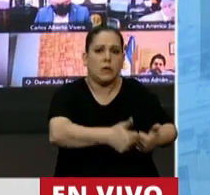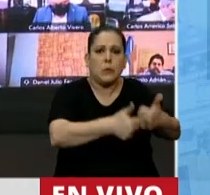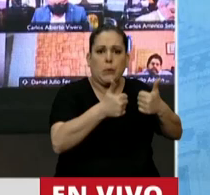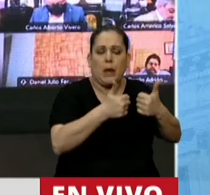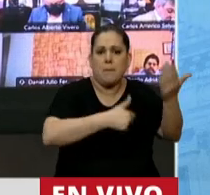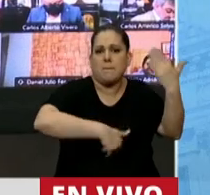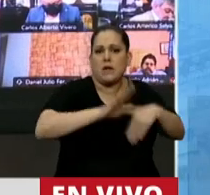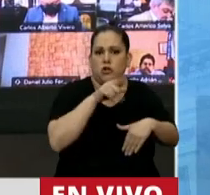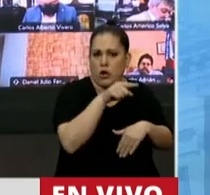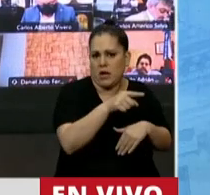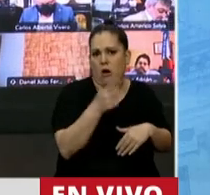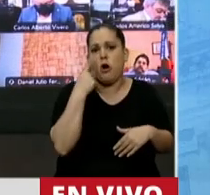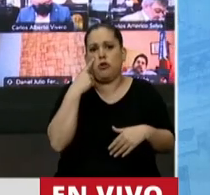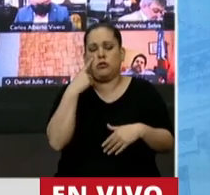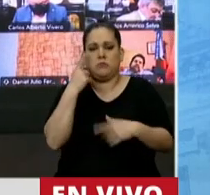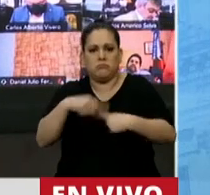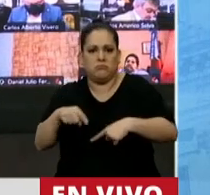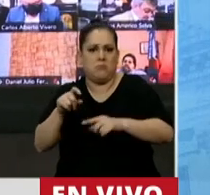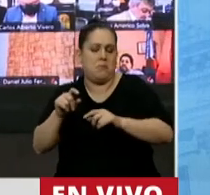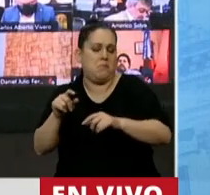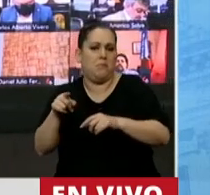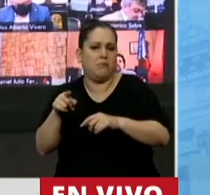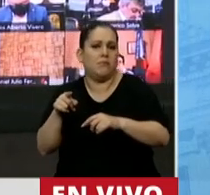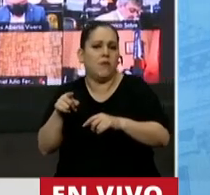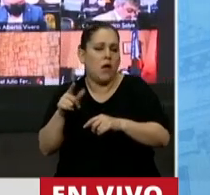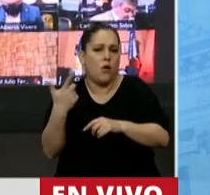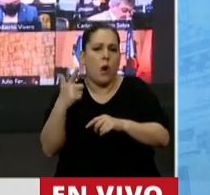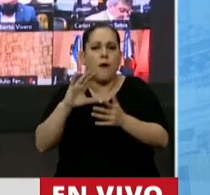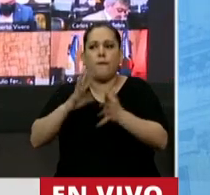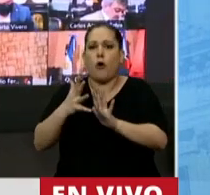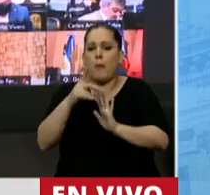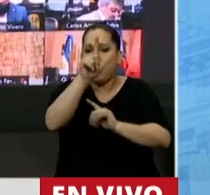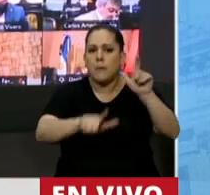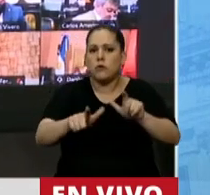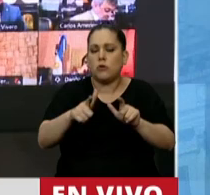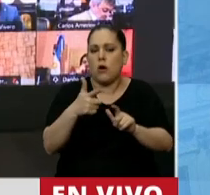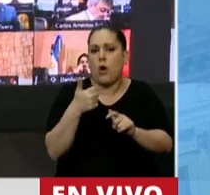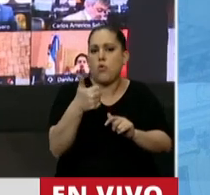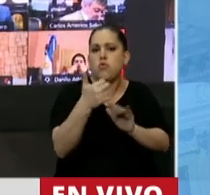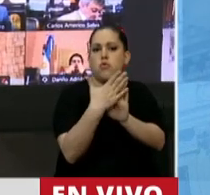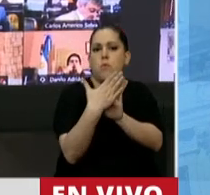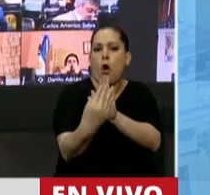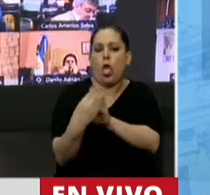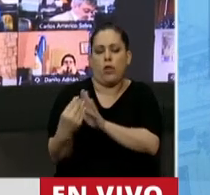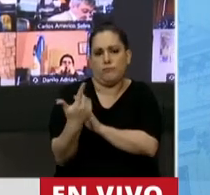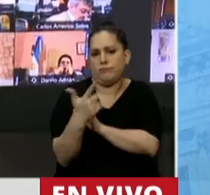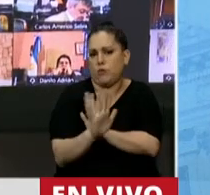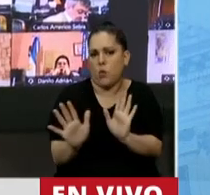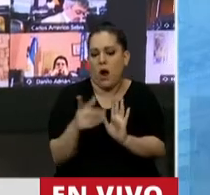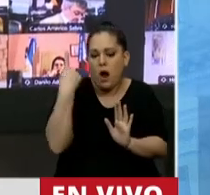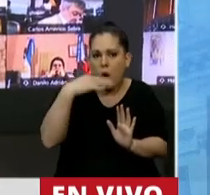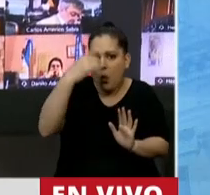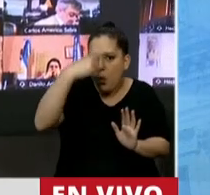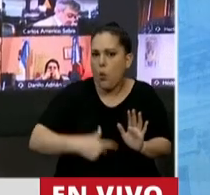desconociendo el bien menor. No hay ciudadano modelo en la vida real. El que decide es uno